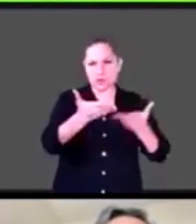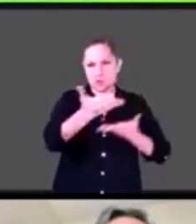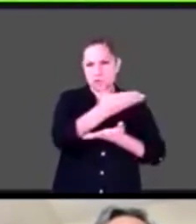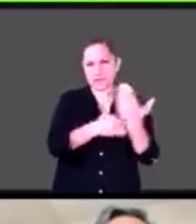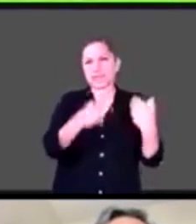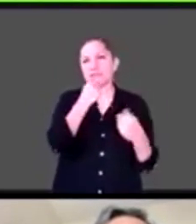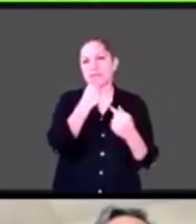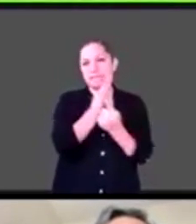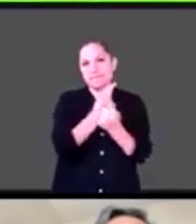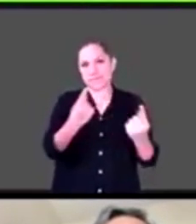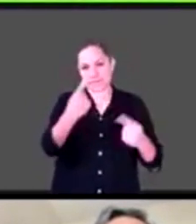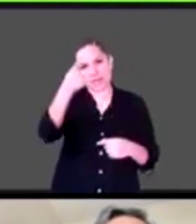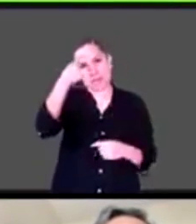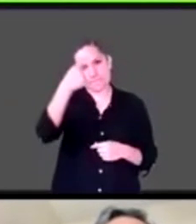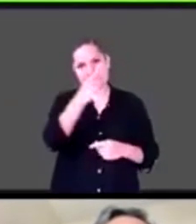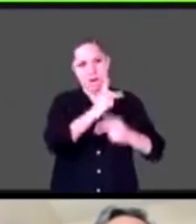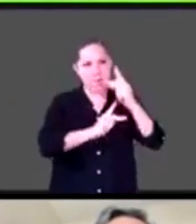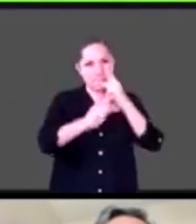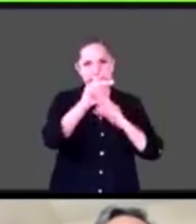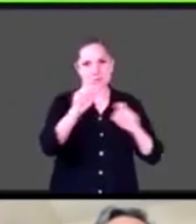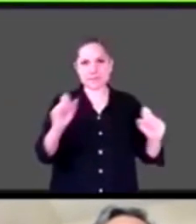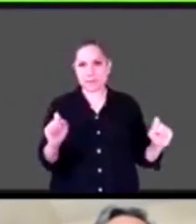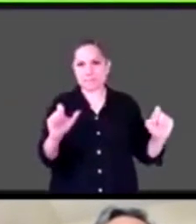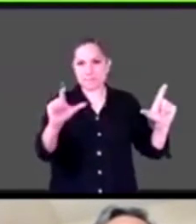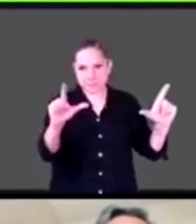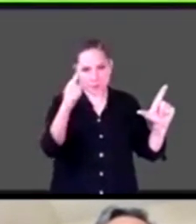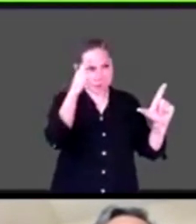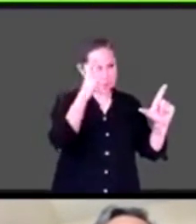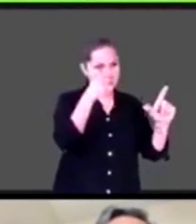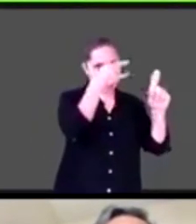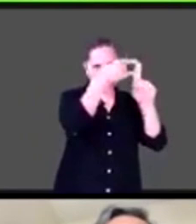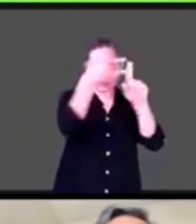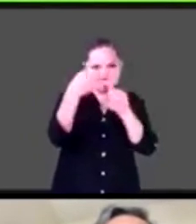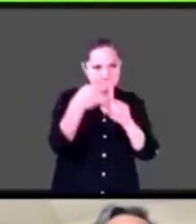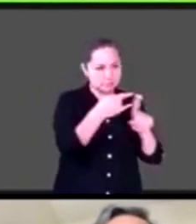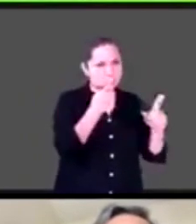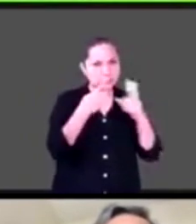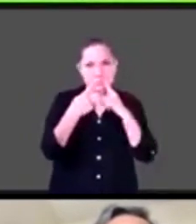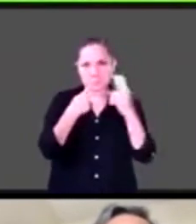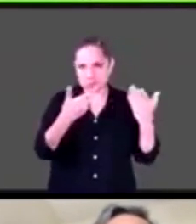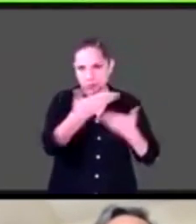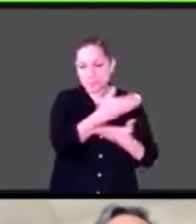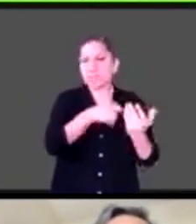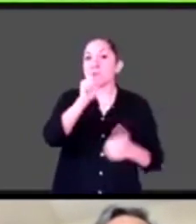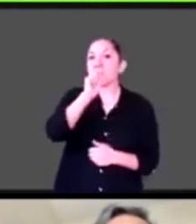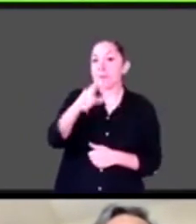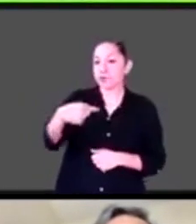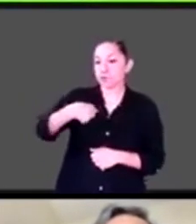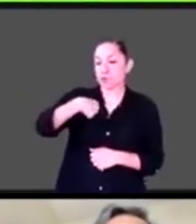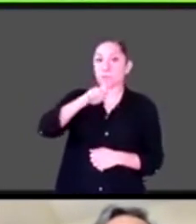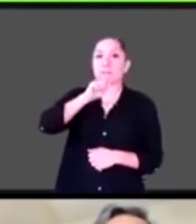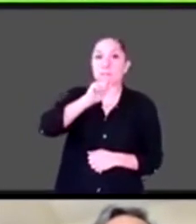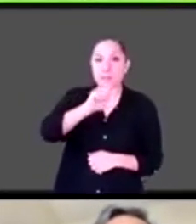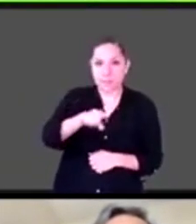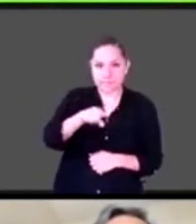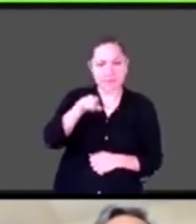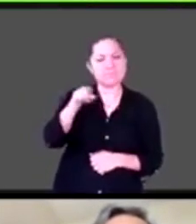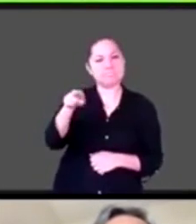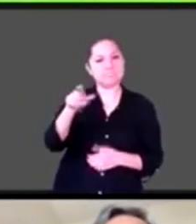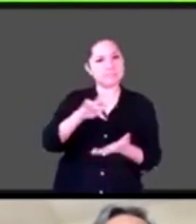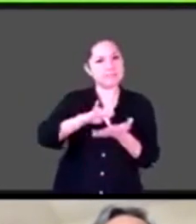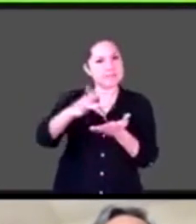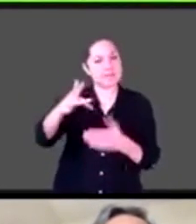su plataforma para llevar adelante este conversatorio y a yo también por las facilidades brindadas para contar durante toda esta